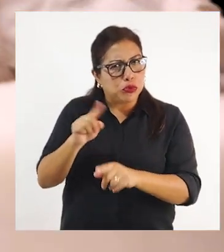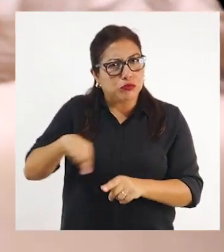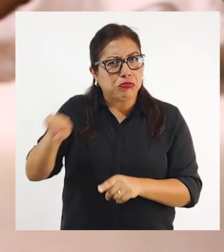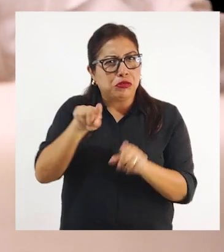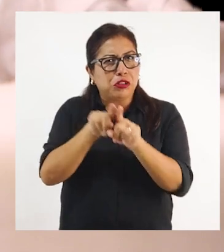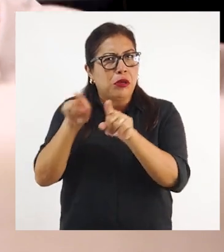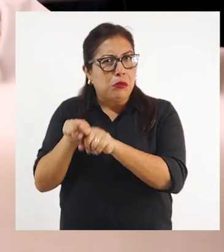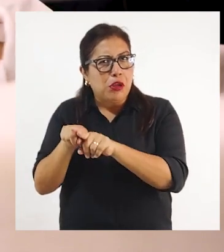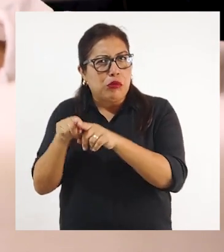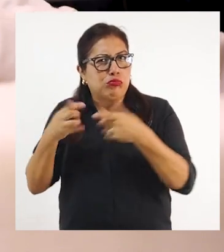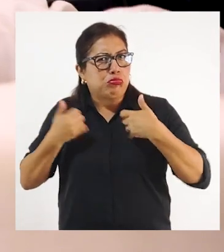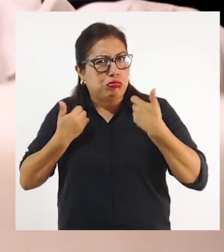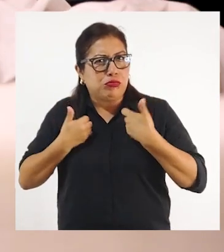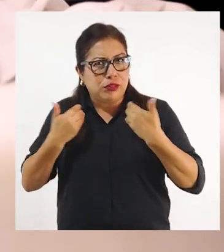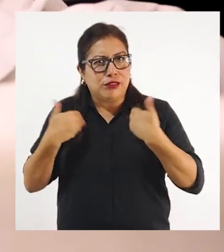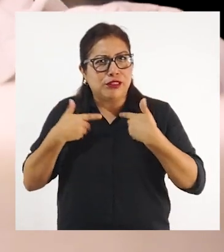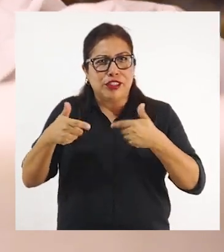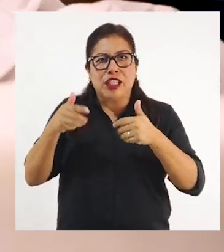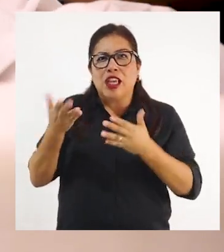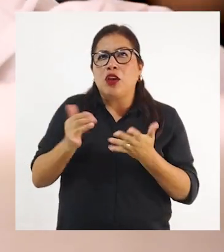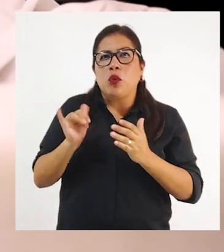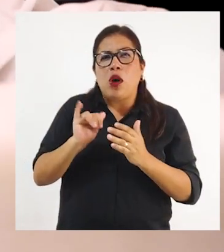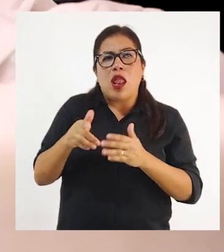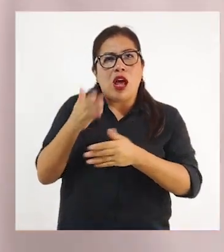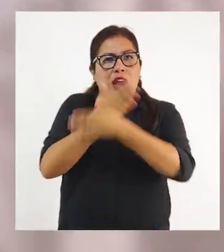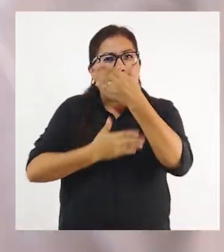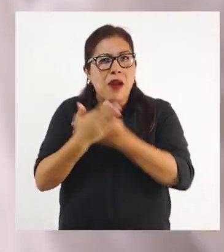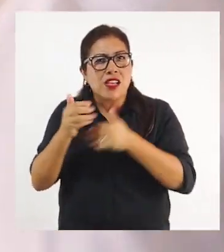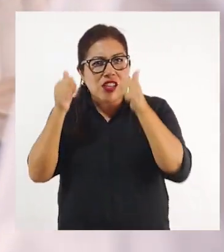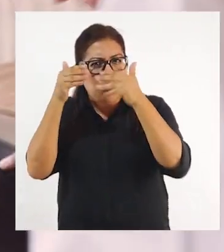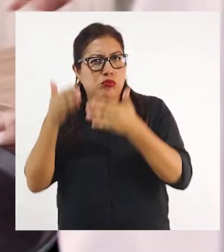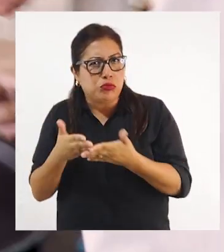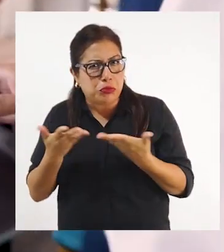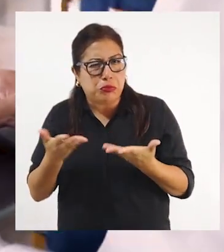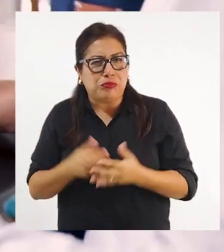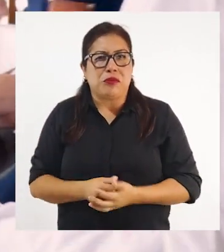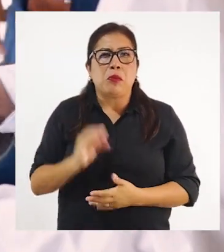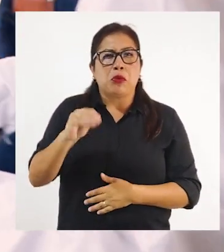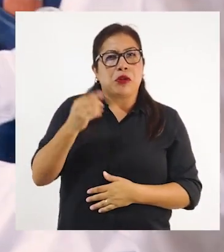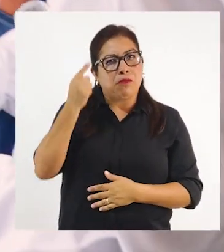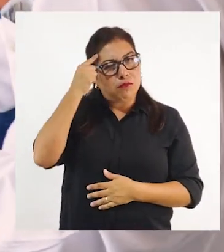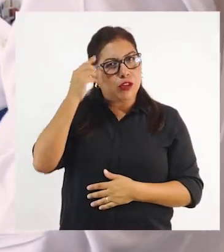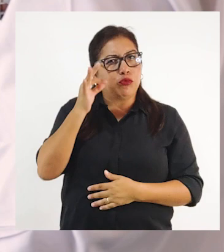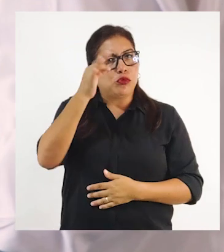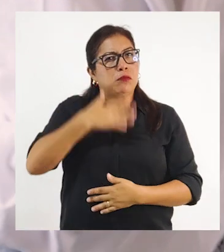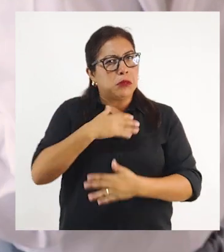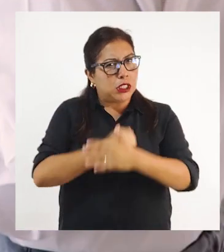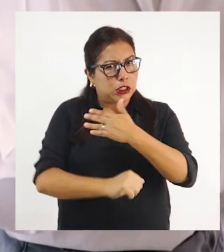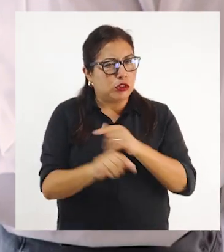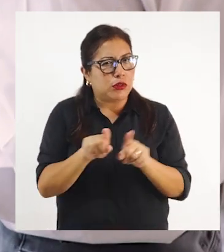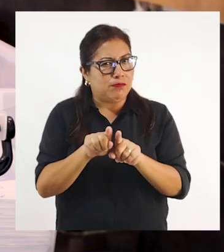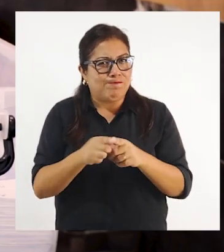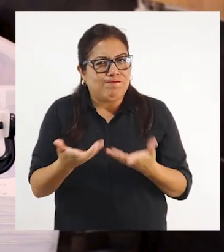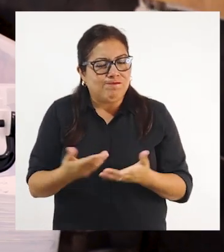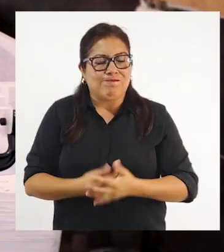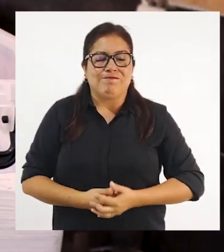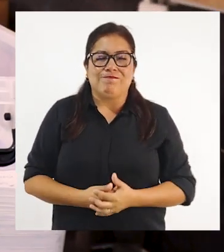a chicos que también tienen estas mismas habilidades especiales? ¿Por qué? Porque también pensaba en el futuro de mi hijo.